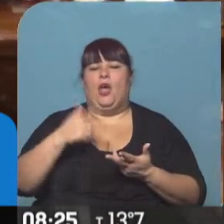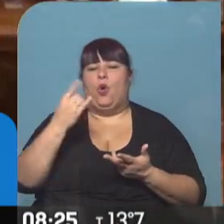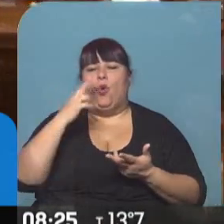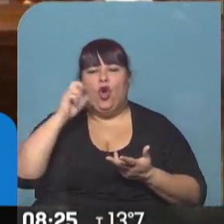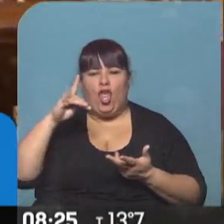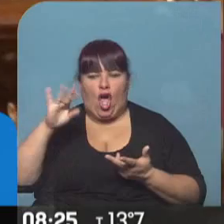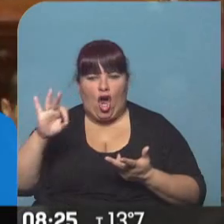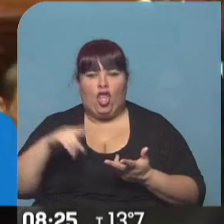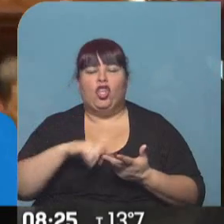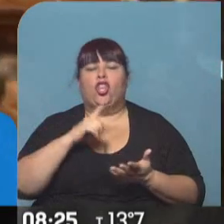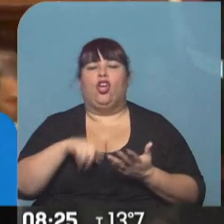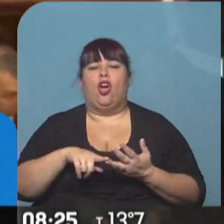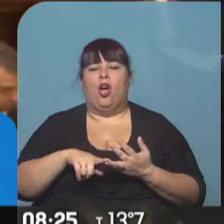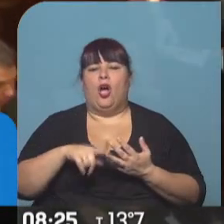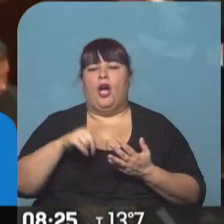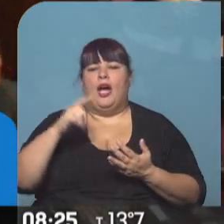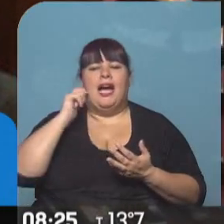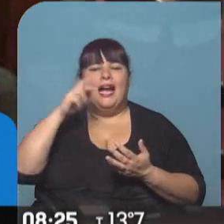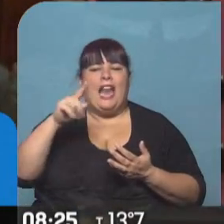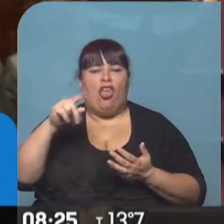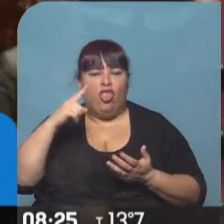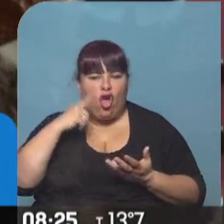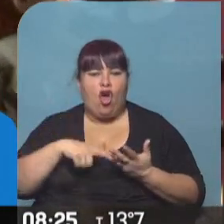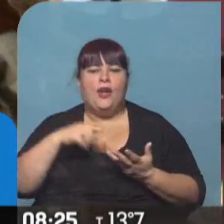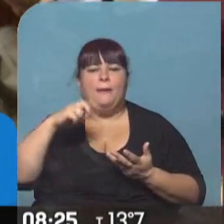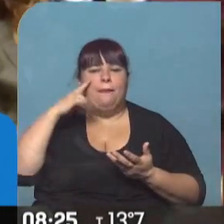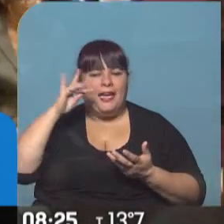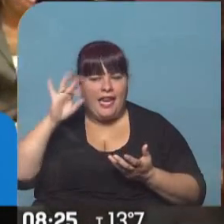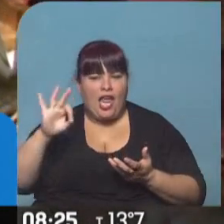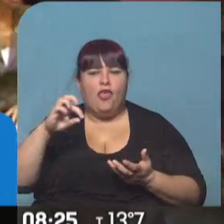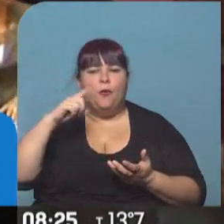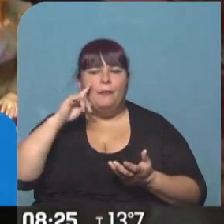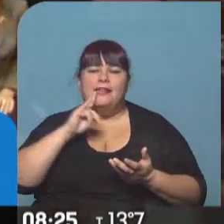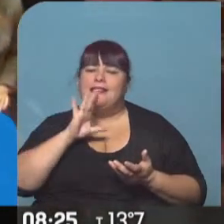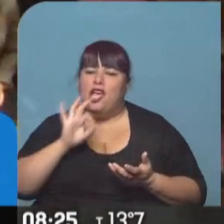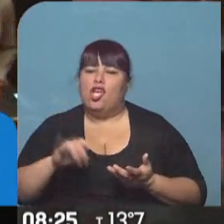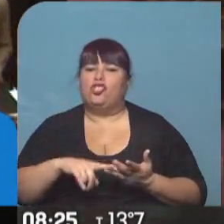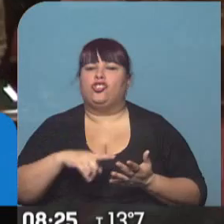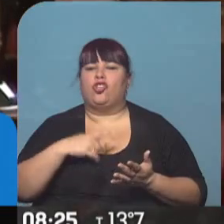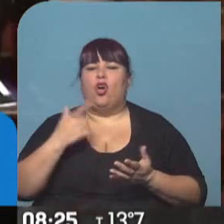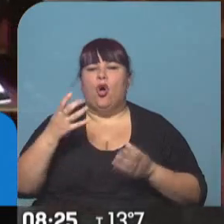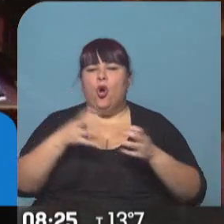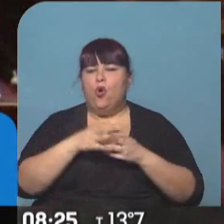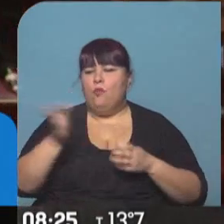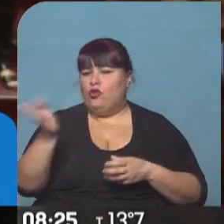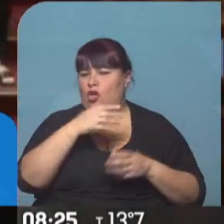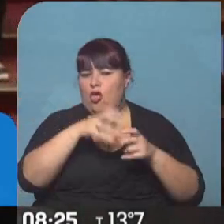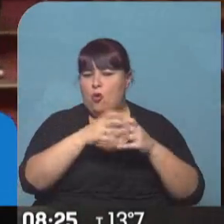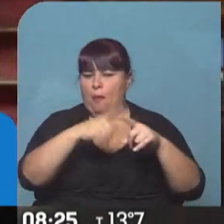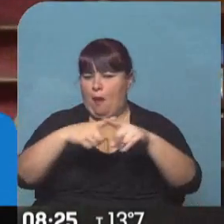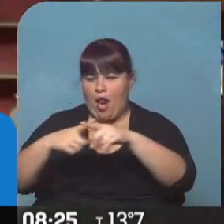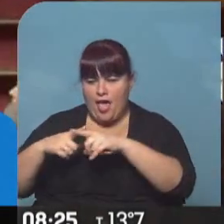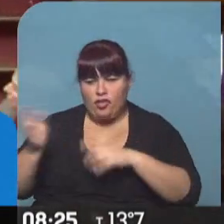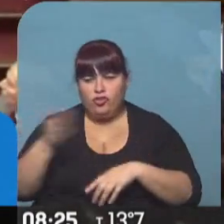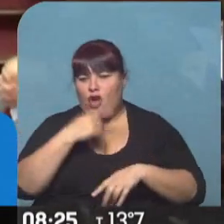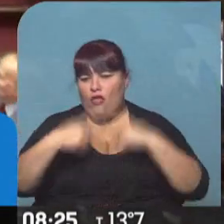Uriondo, Beto Brandoni, Federico Pinedo, Miguel Pichetto, dirigentes de todos los partidos políticos